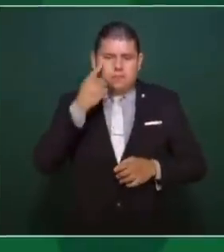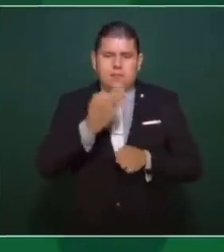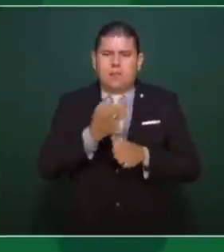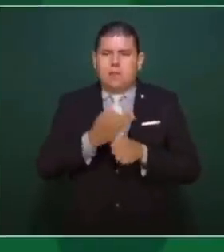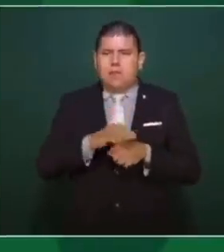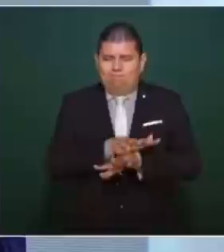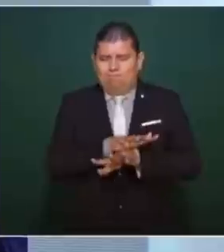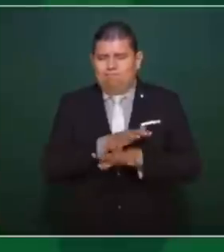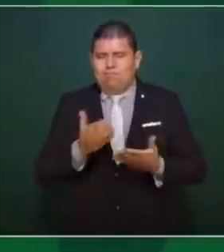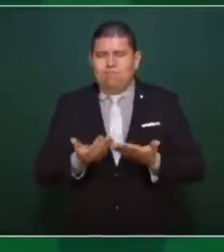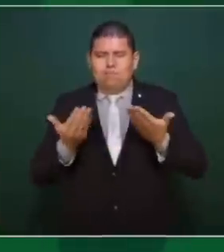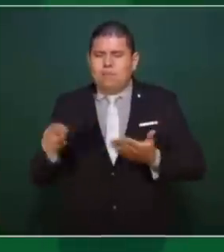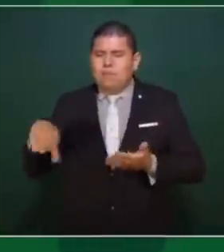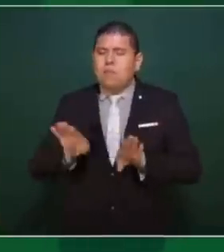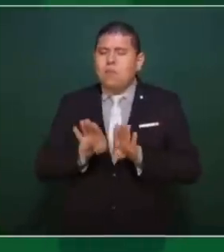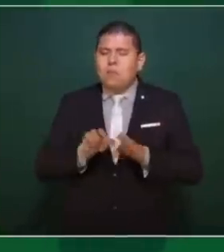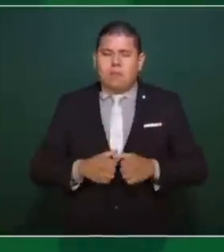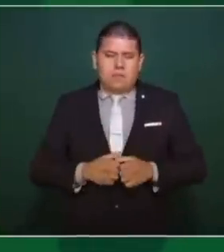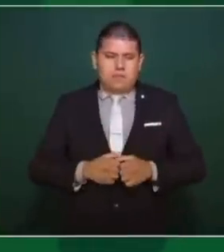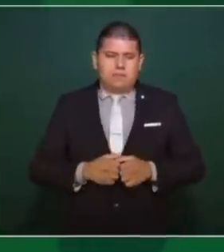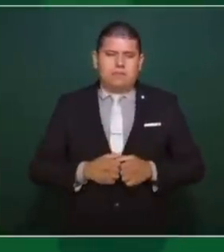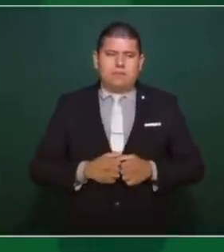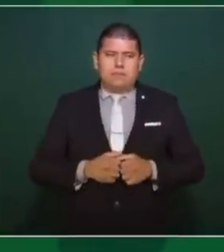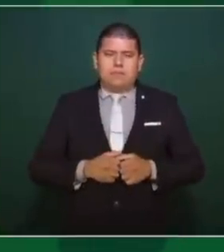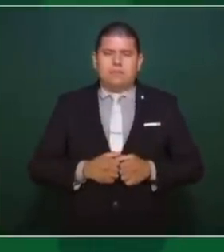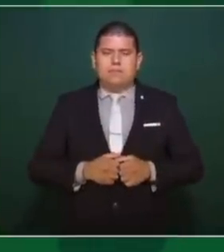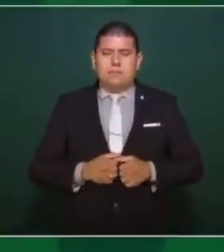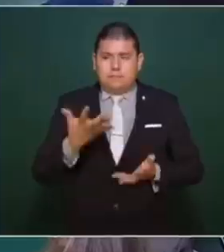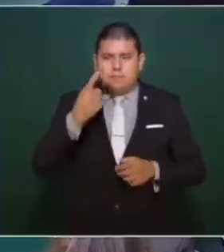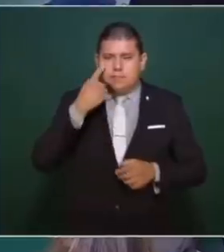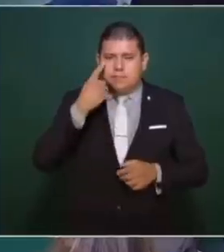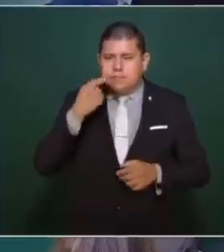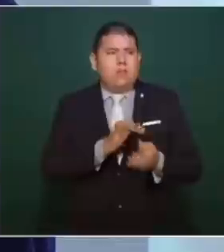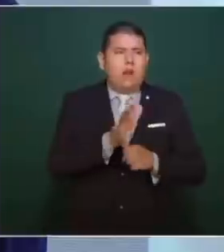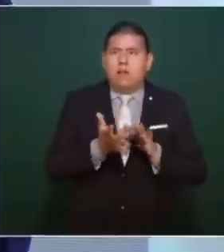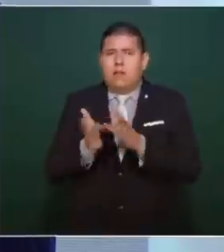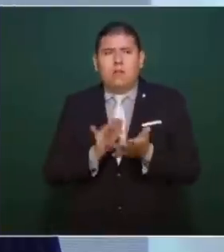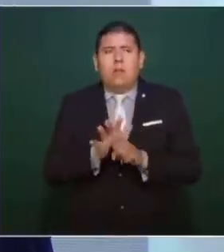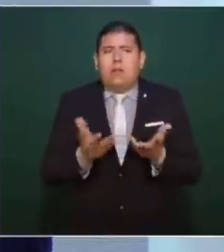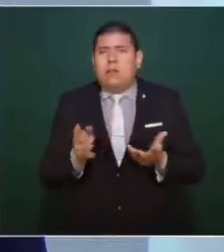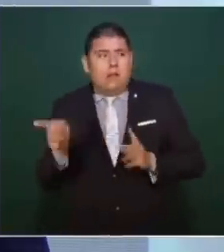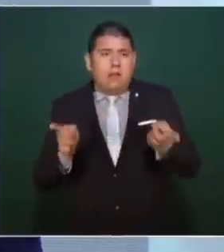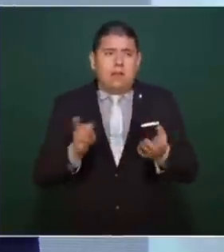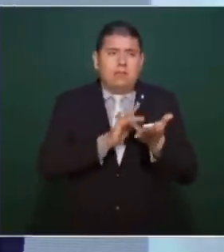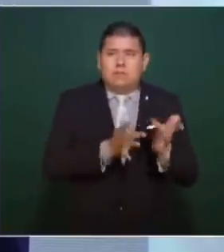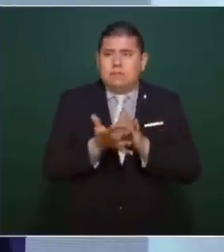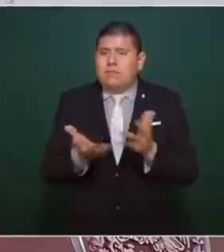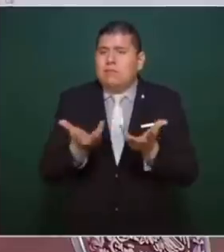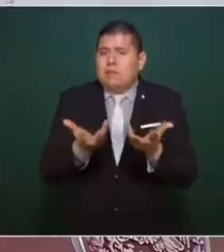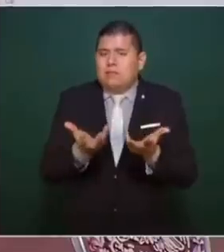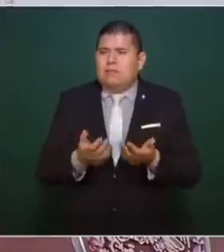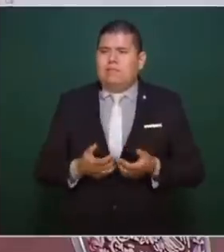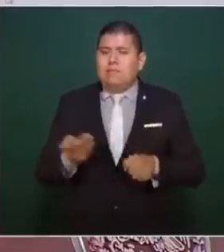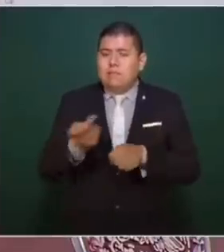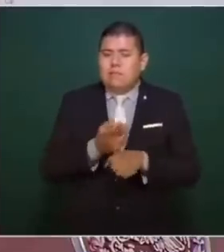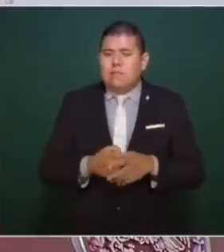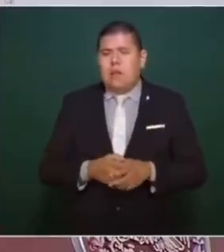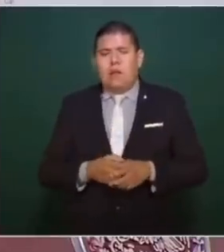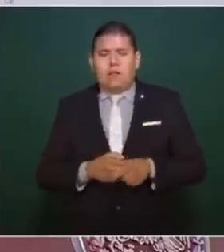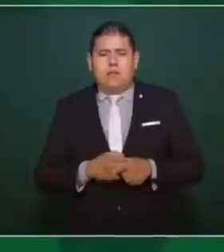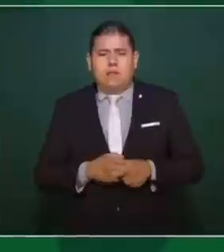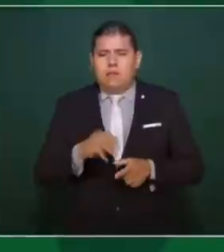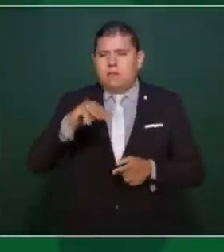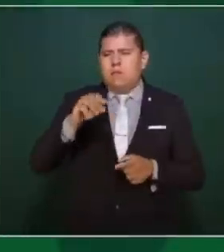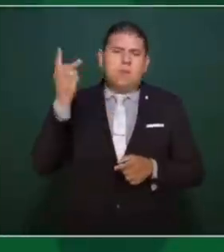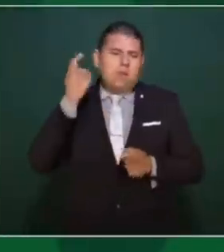medias tintas, ya no hay margen. Es un lado, otro. Dicen, es que está mal